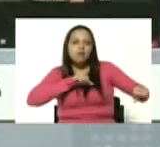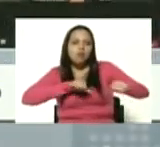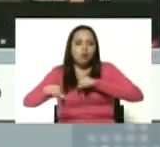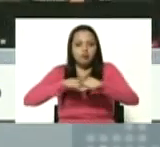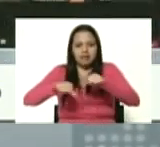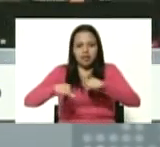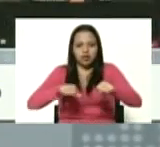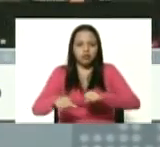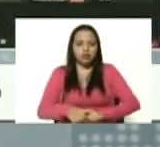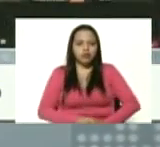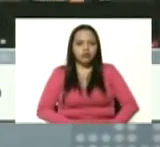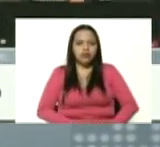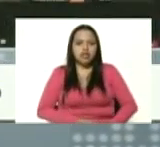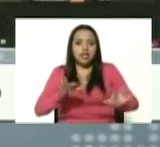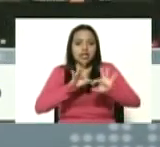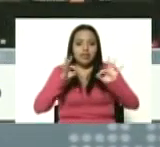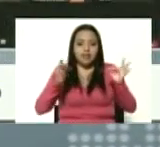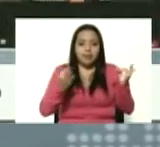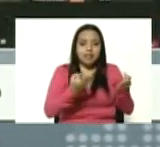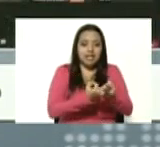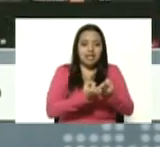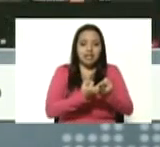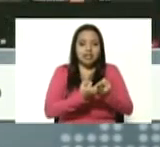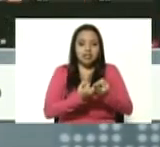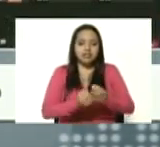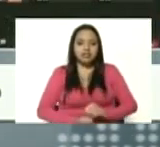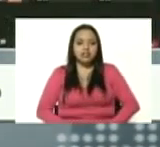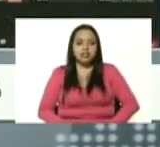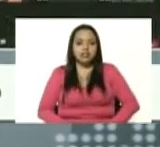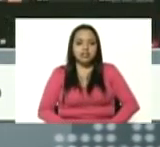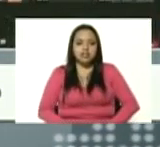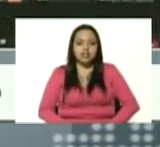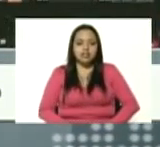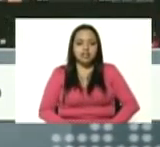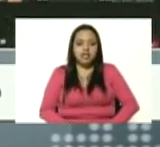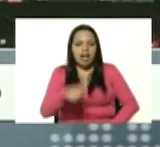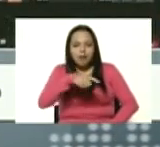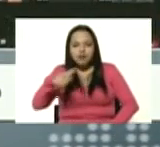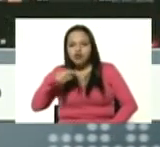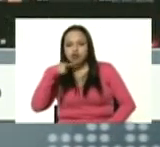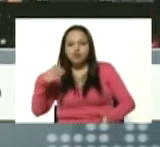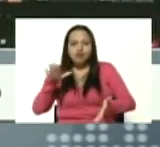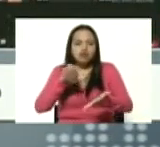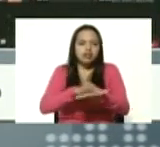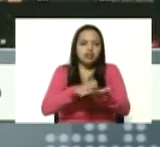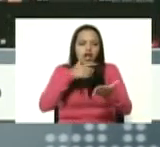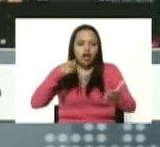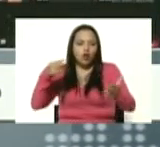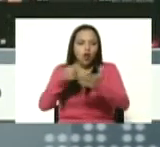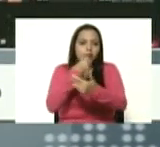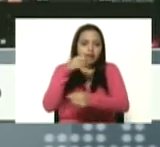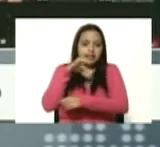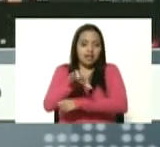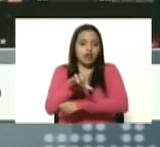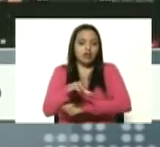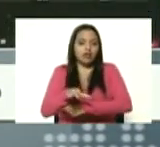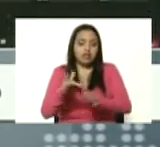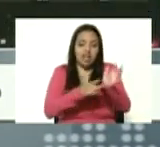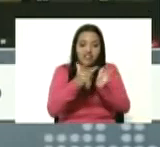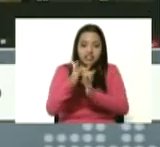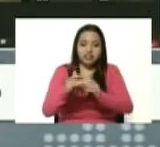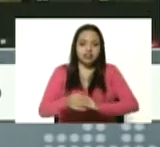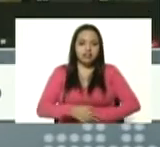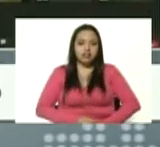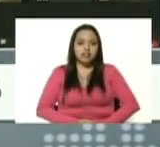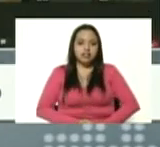de familiares y víctimas del golpe de estado del 11 de abril familiares de los que